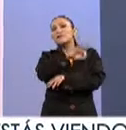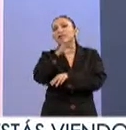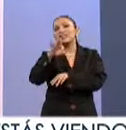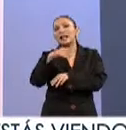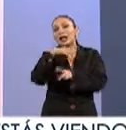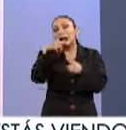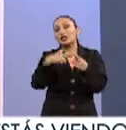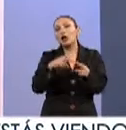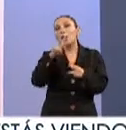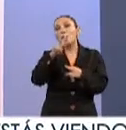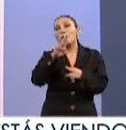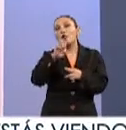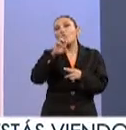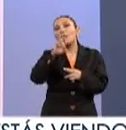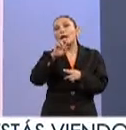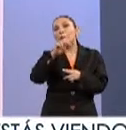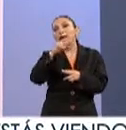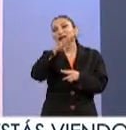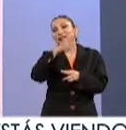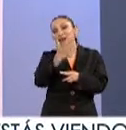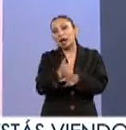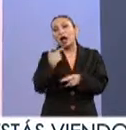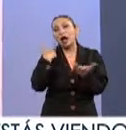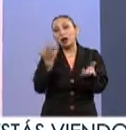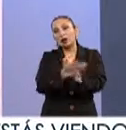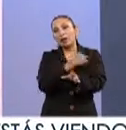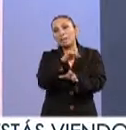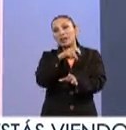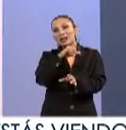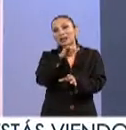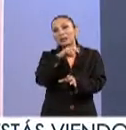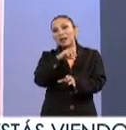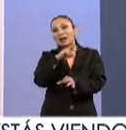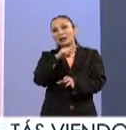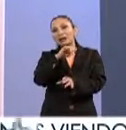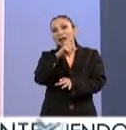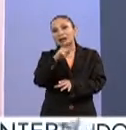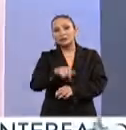en la región Purépecha el reporte de nuestra compañera Mindred Martínez